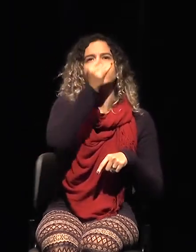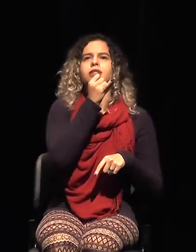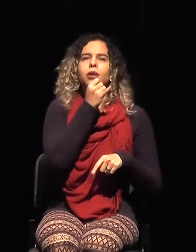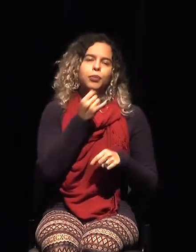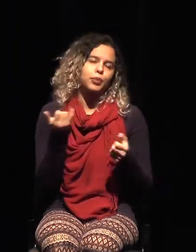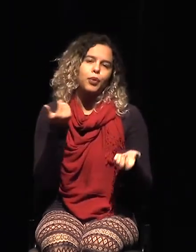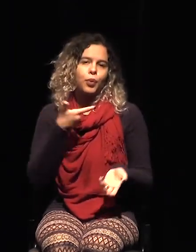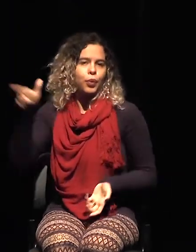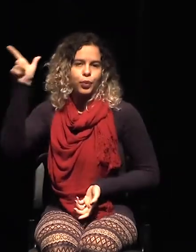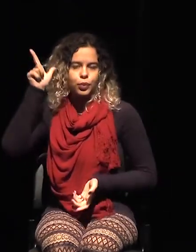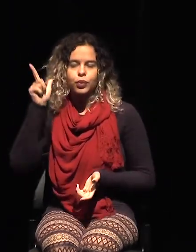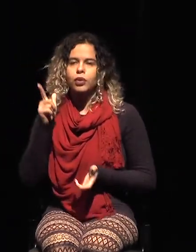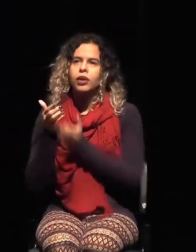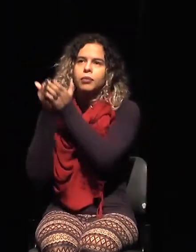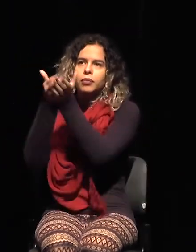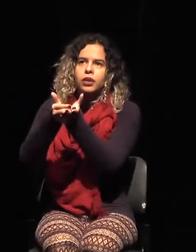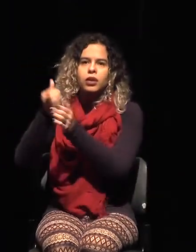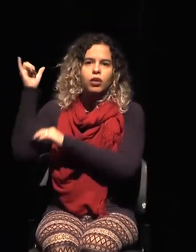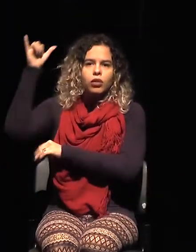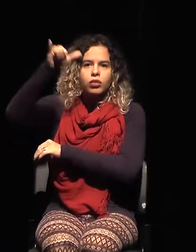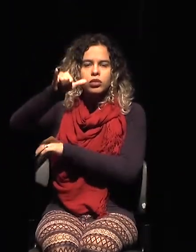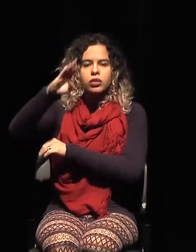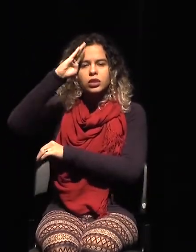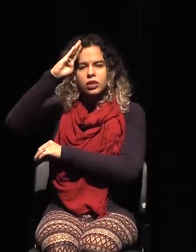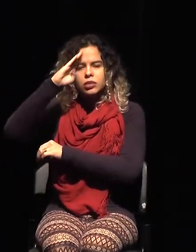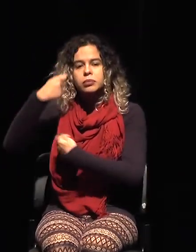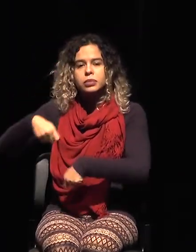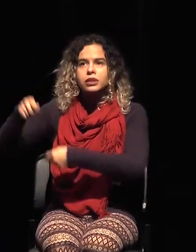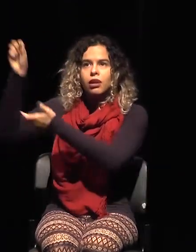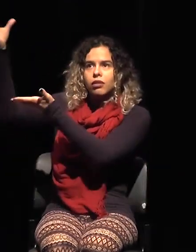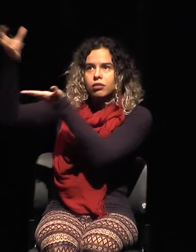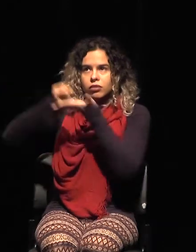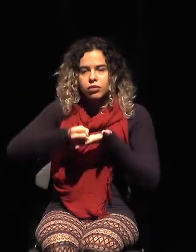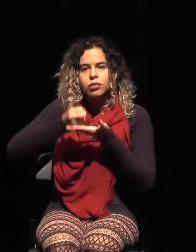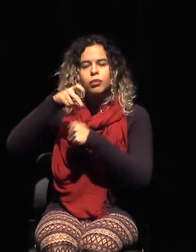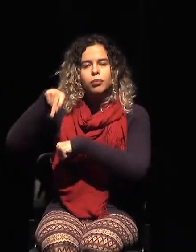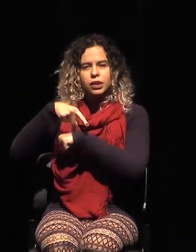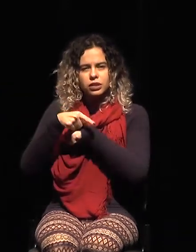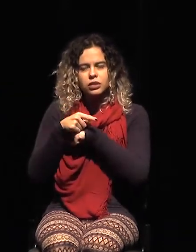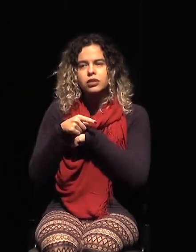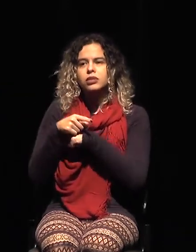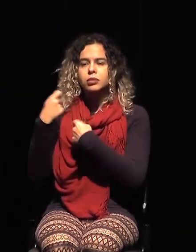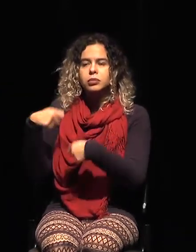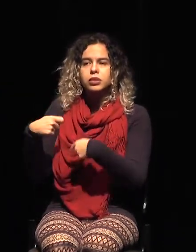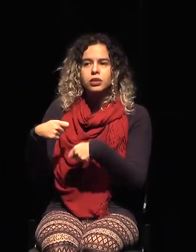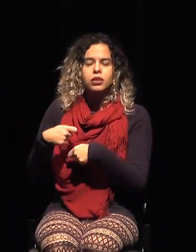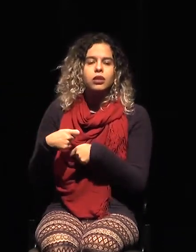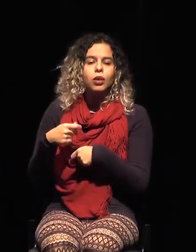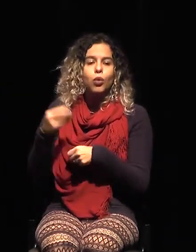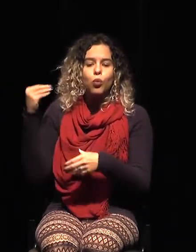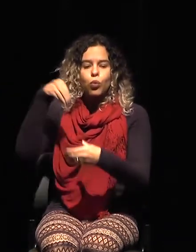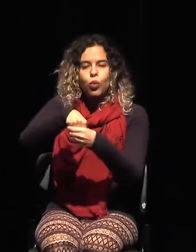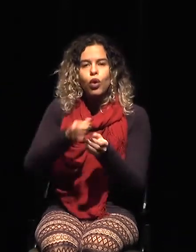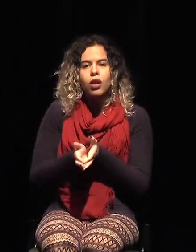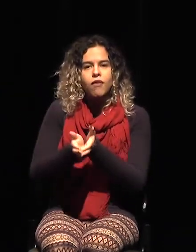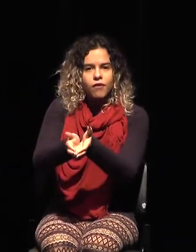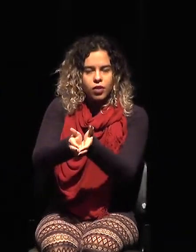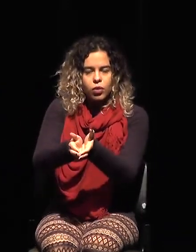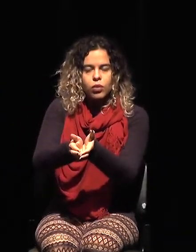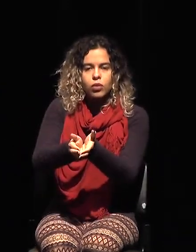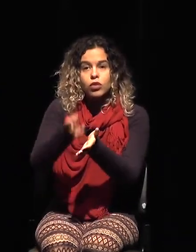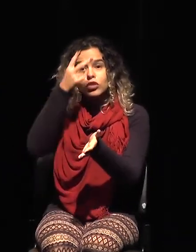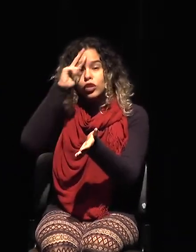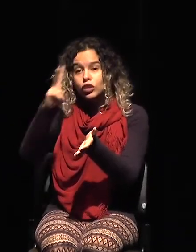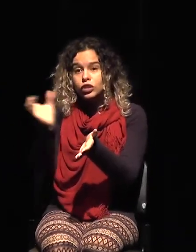importar o hacer un pliego de condiciones de algo para ponerlo en un navío, porque si no, aquello se va a